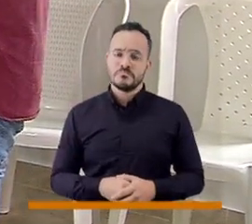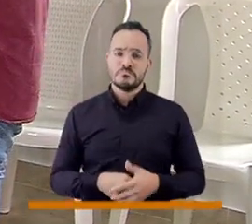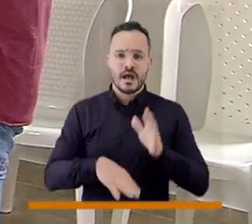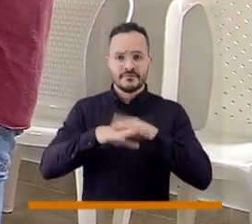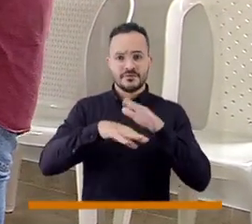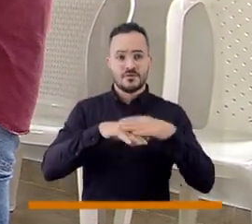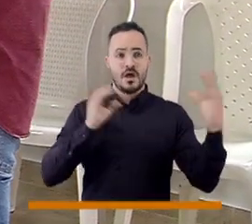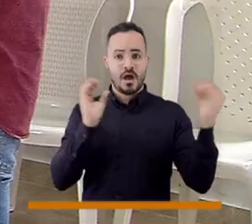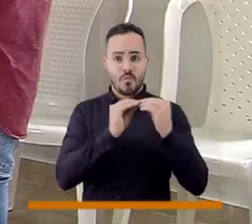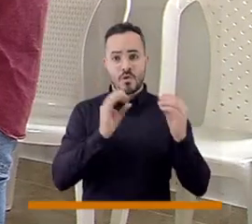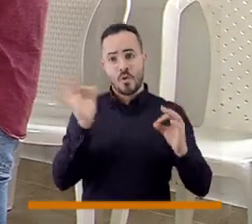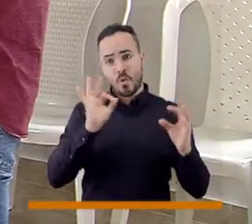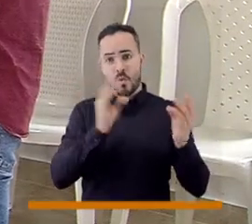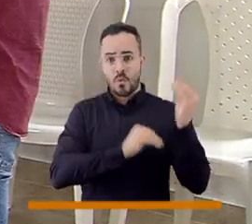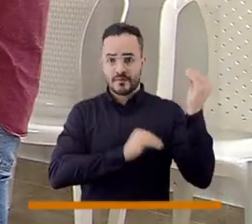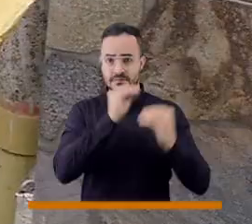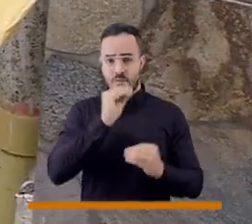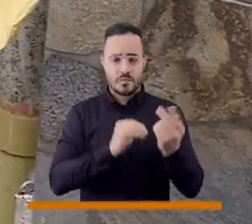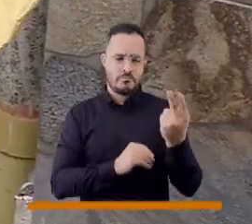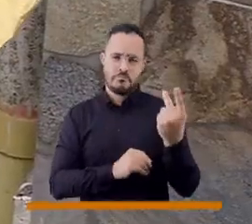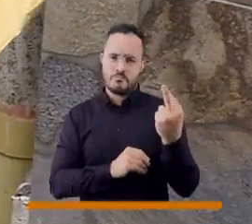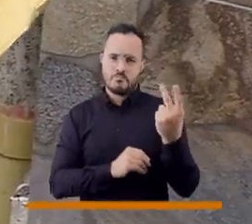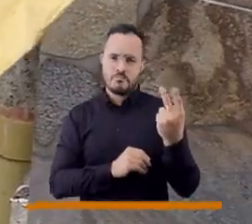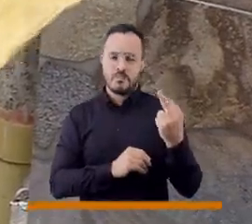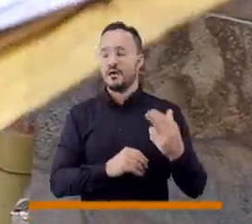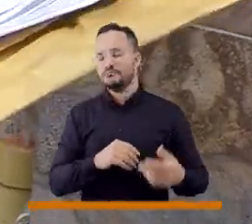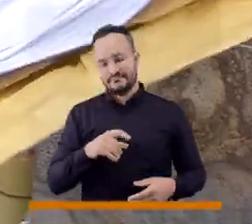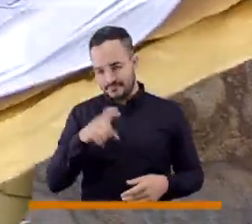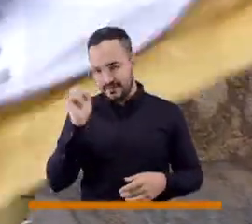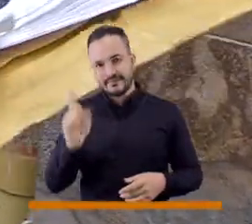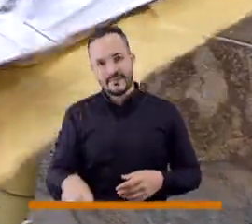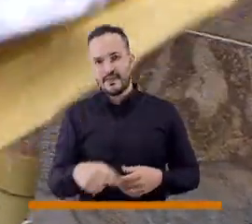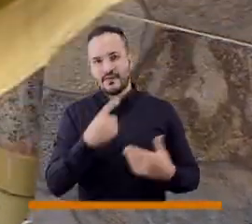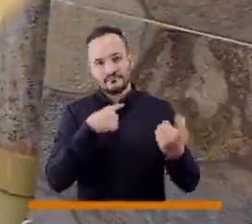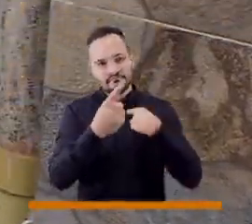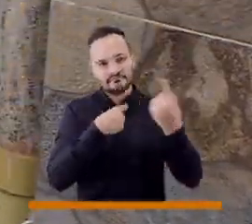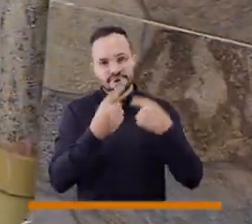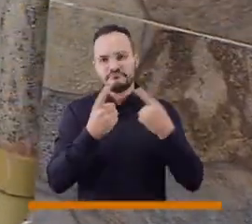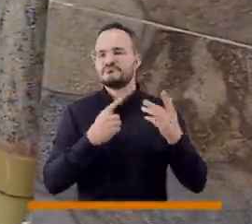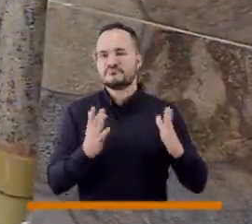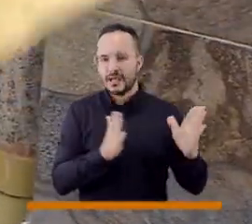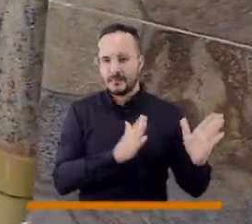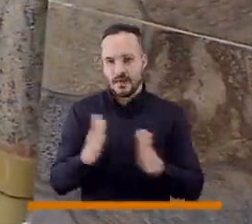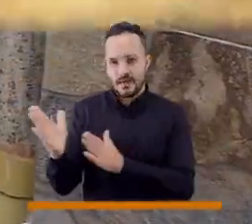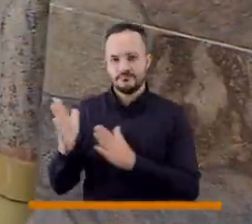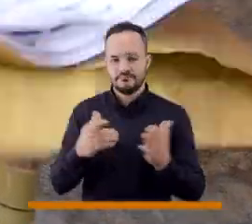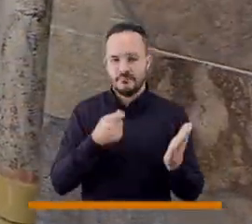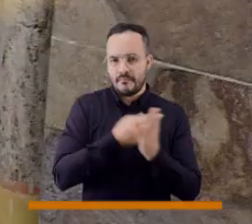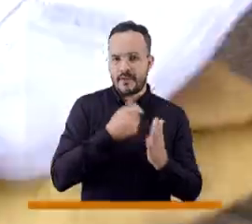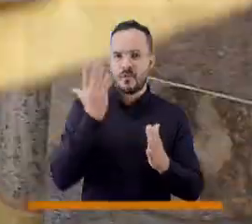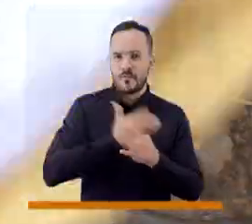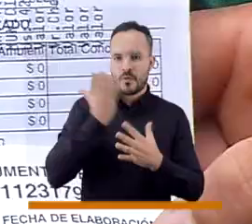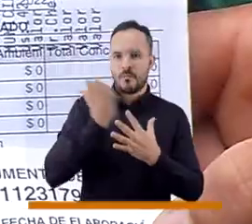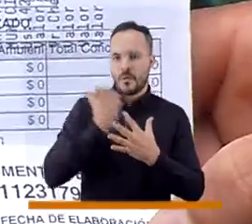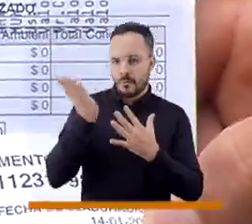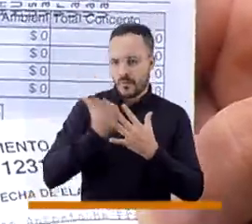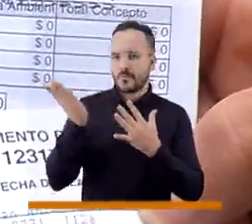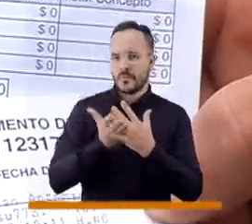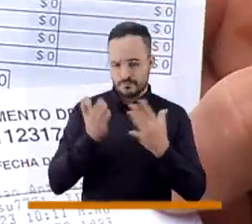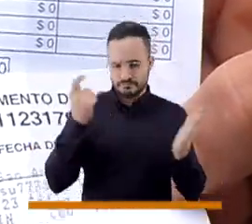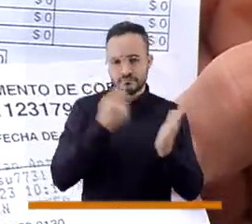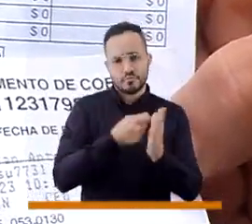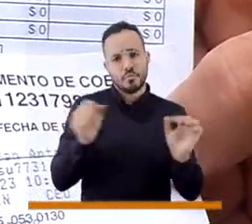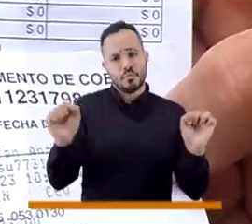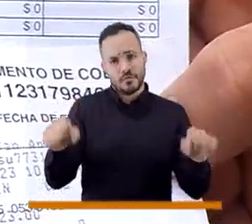proceso. De hecho, estando o no de acuerdo, siempre está la opción de